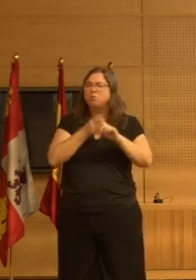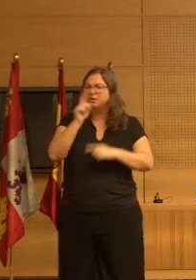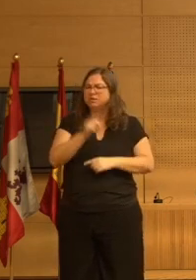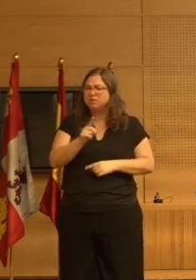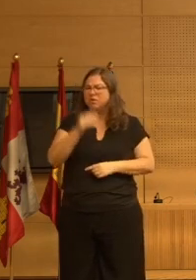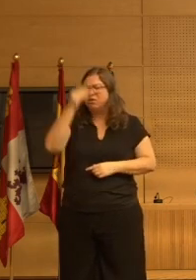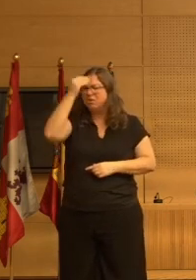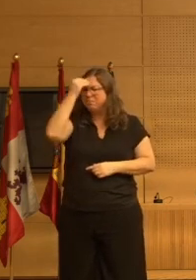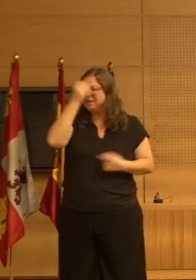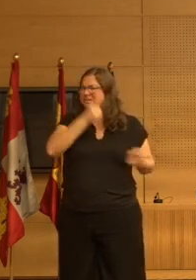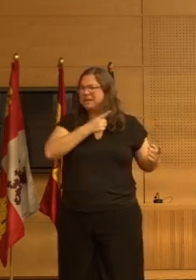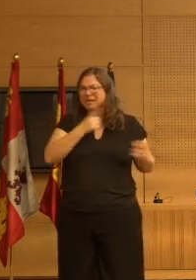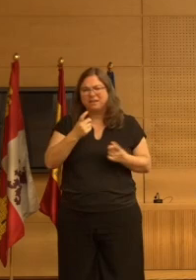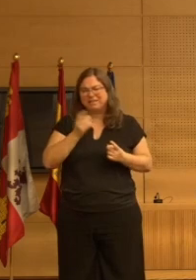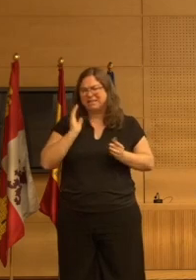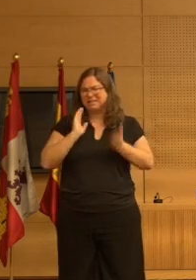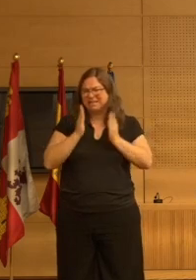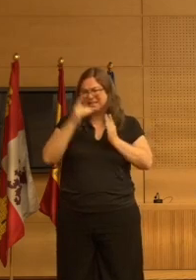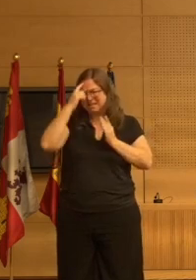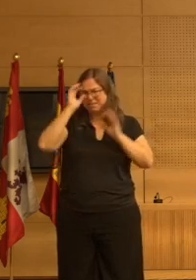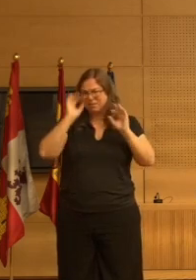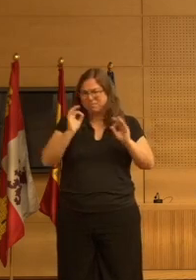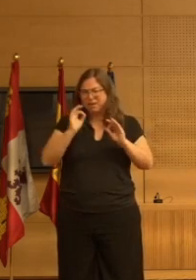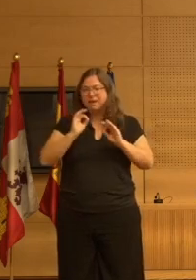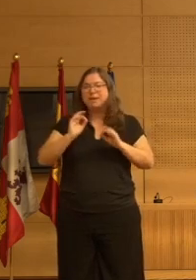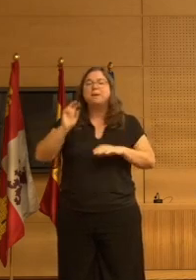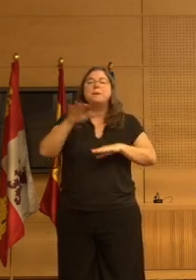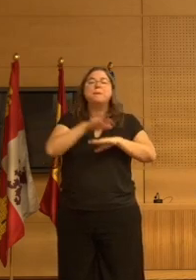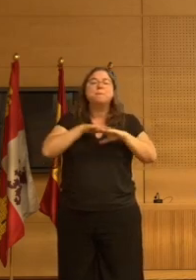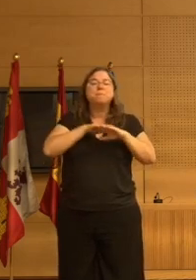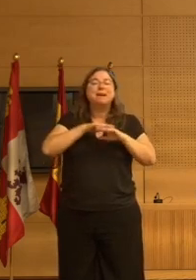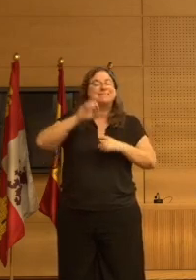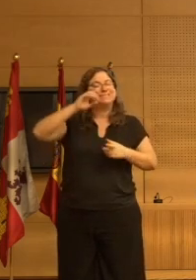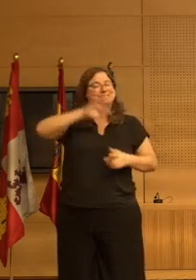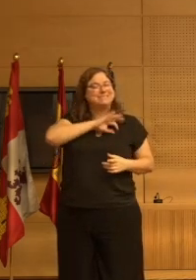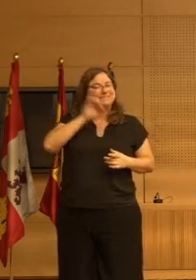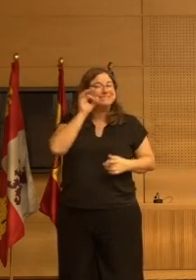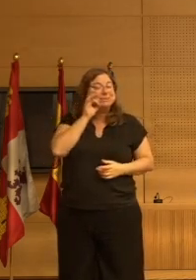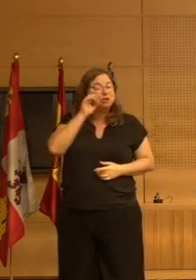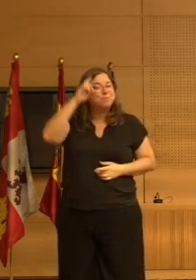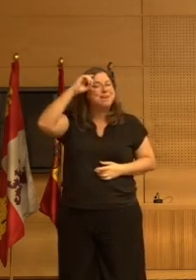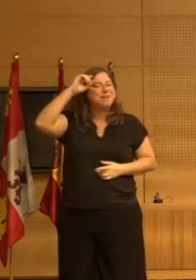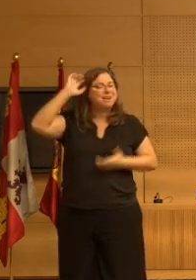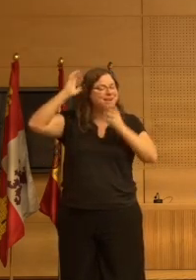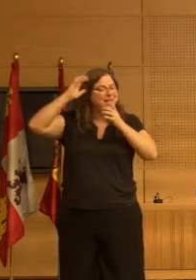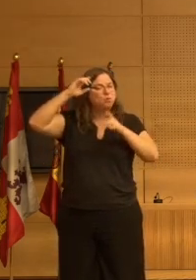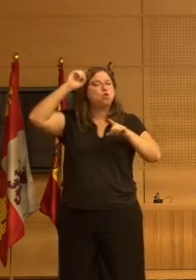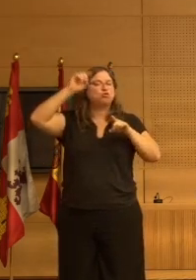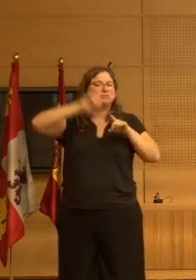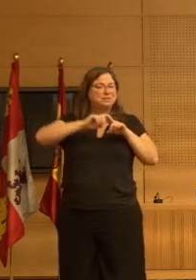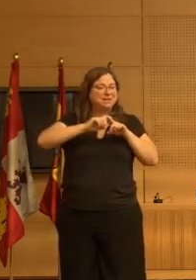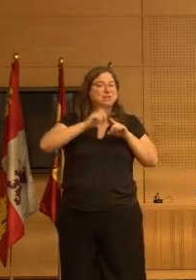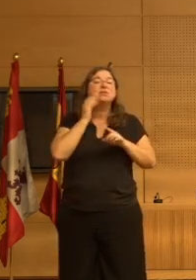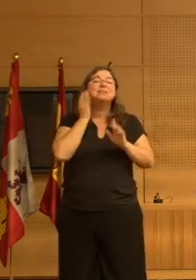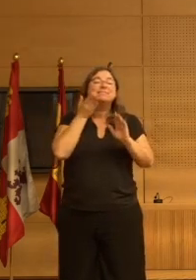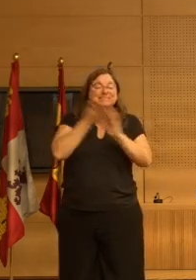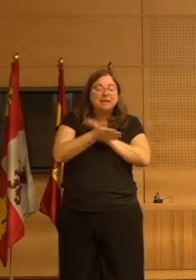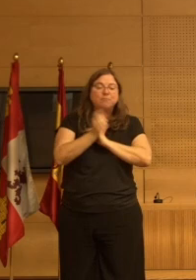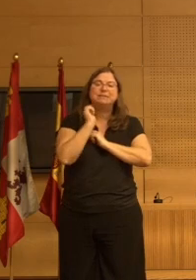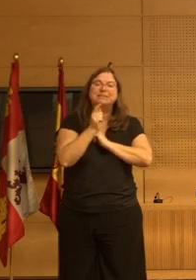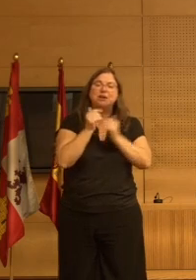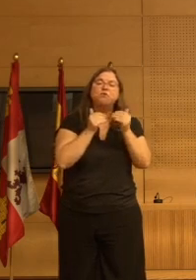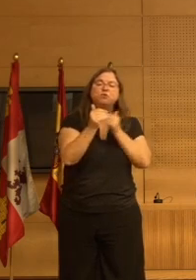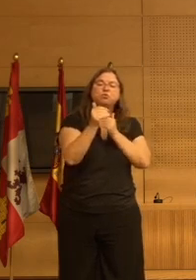considera la posibilidad de un tratamiento específico basado en síndrome neuropsiquiátrico siempre con un planteamiento periódico de retirada además